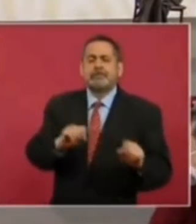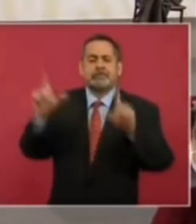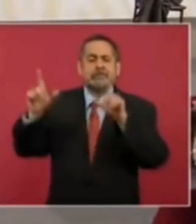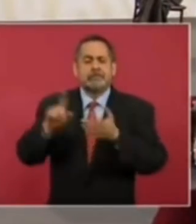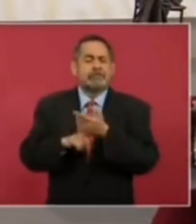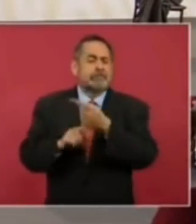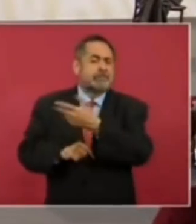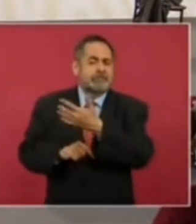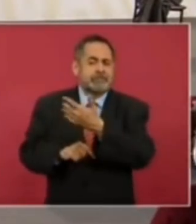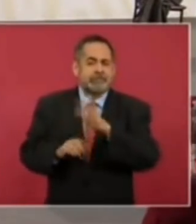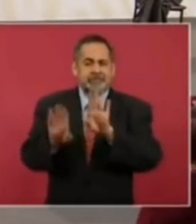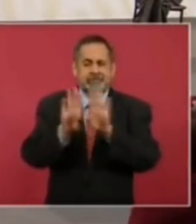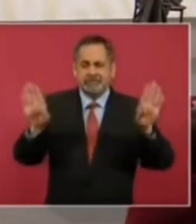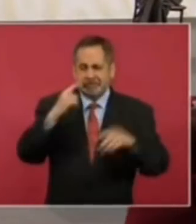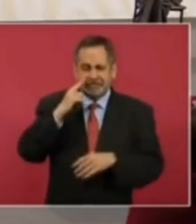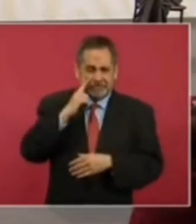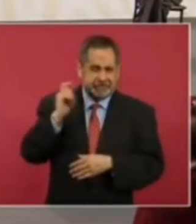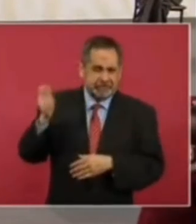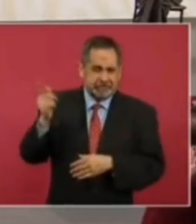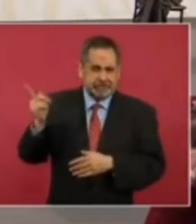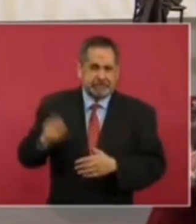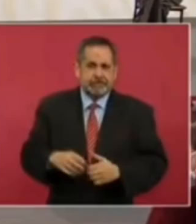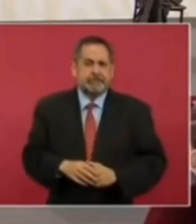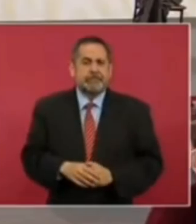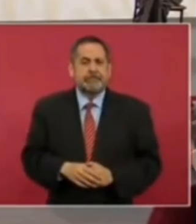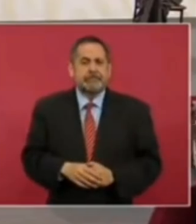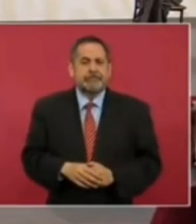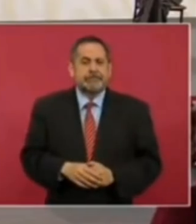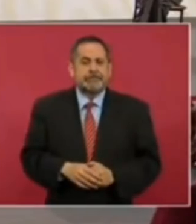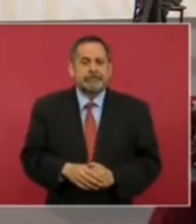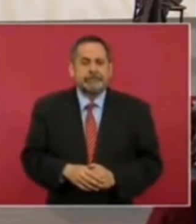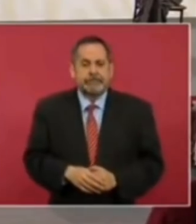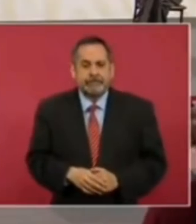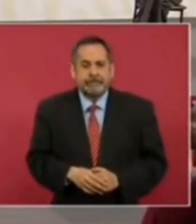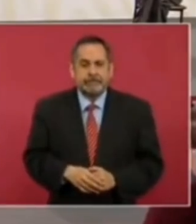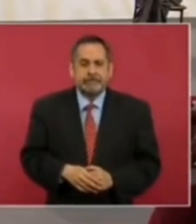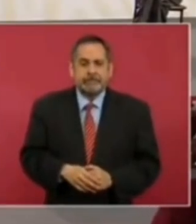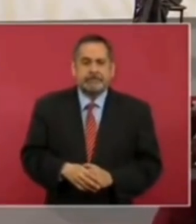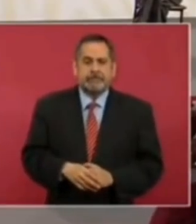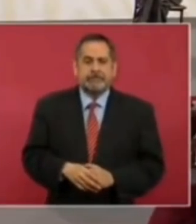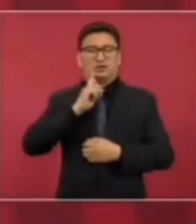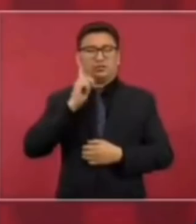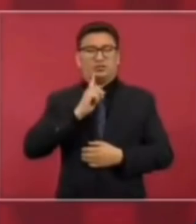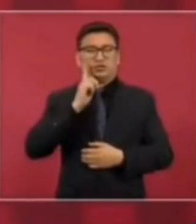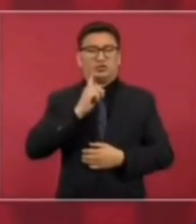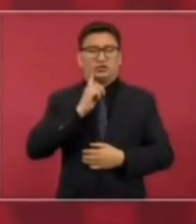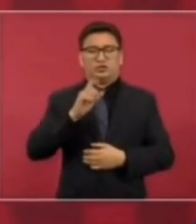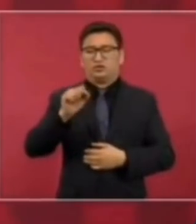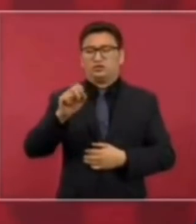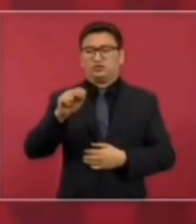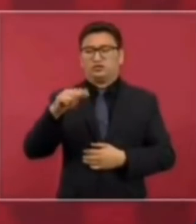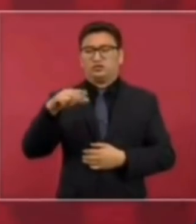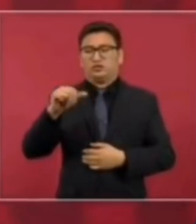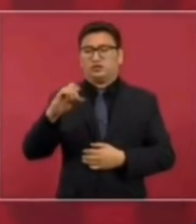inmueble de las feministas. Vamos a ir a lo que dijo el presidente en la conferencia. Susana